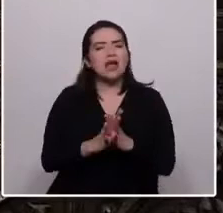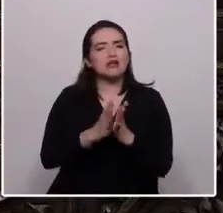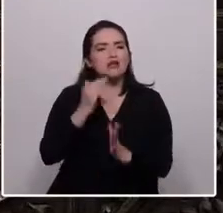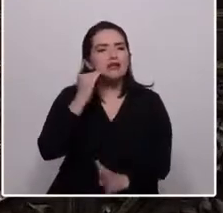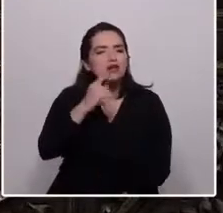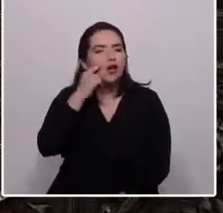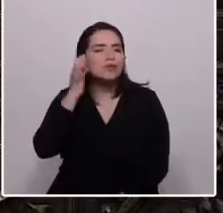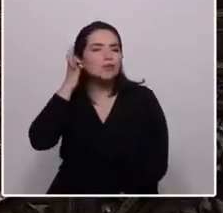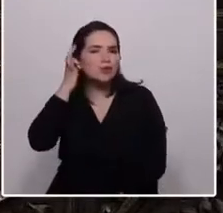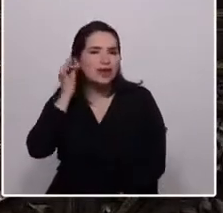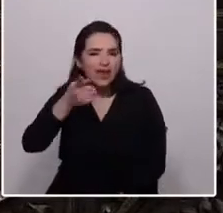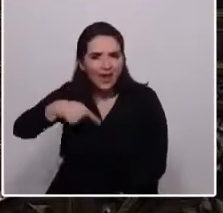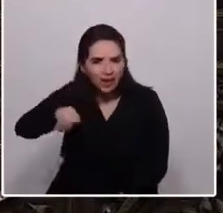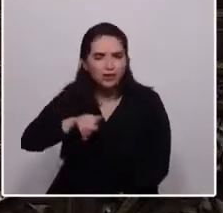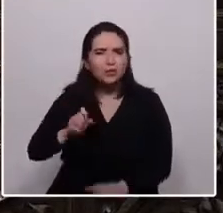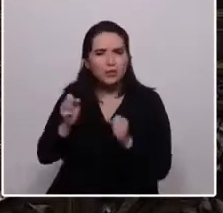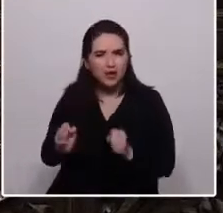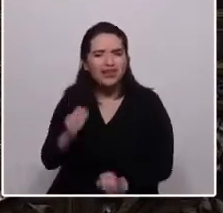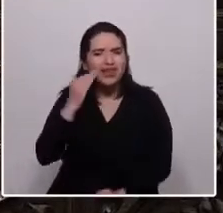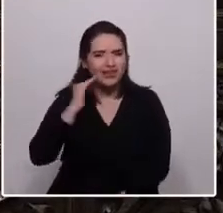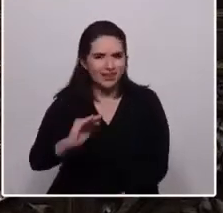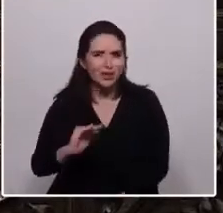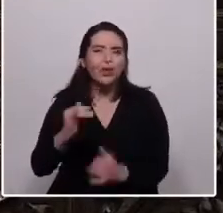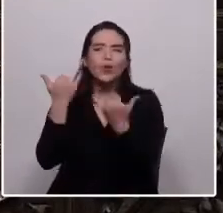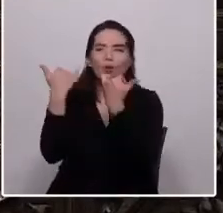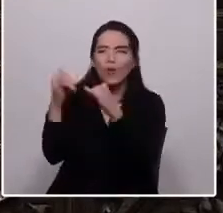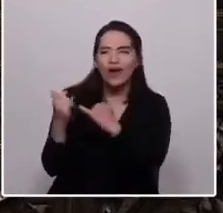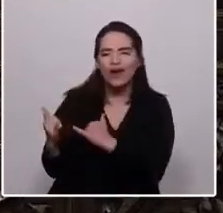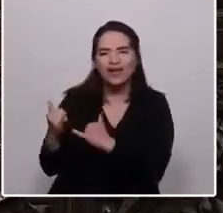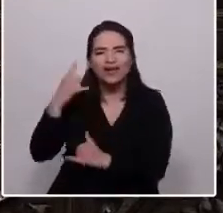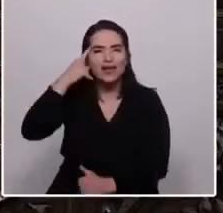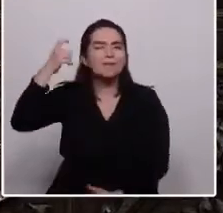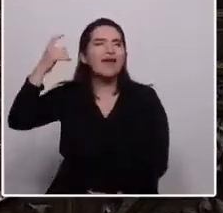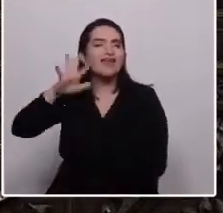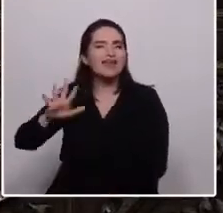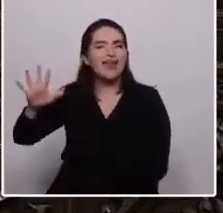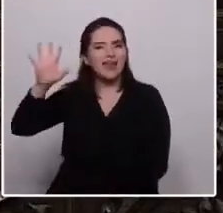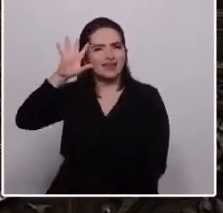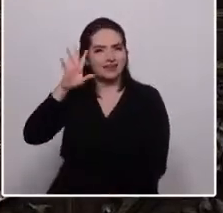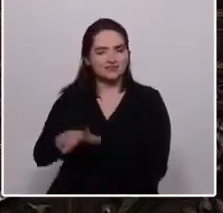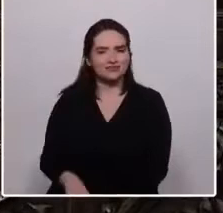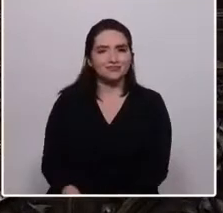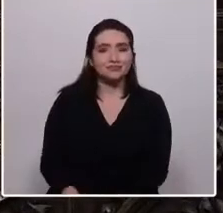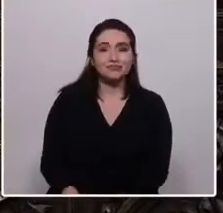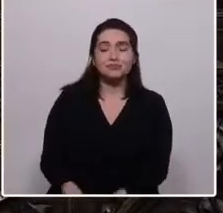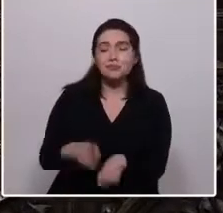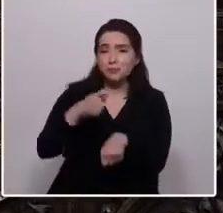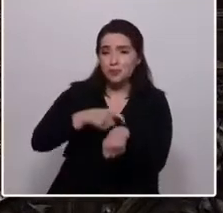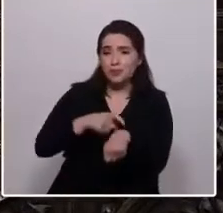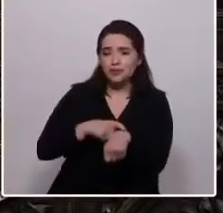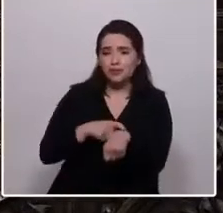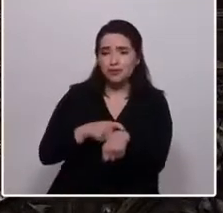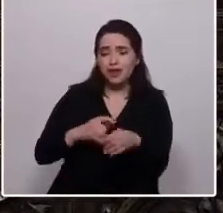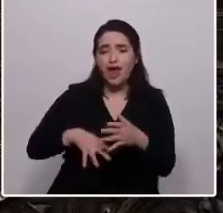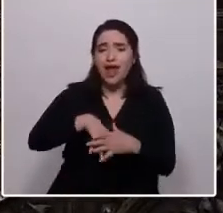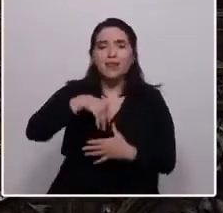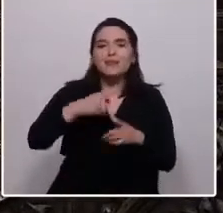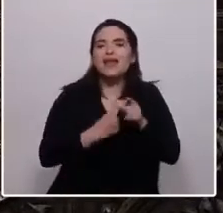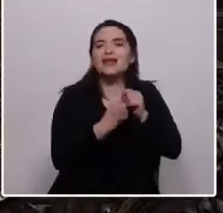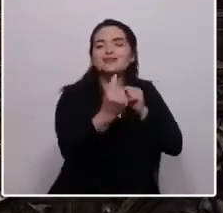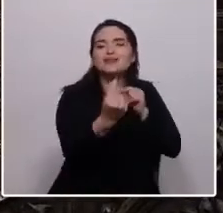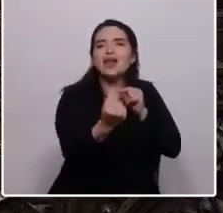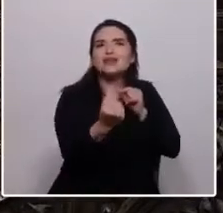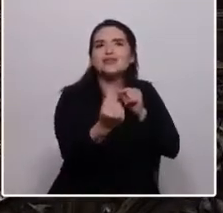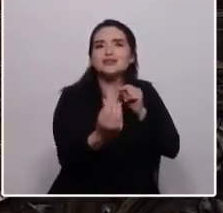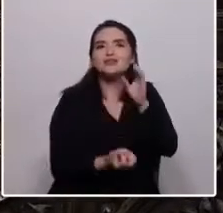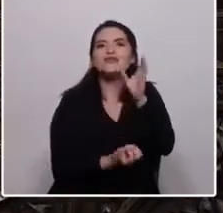a ser niños, niñas o niñes, a jugar e imaginar. En momentos en que el alma nacional busca su nueva forma de